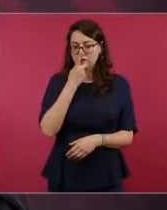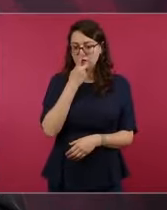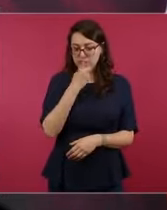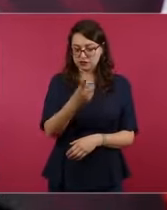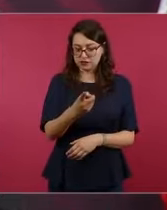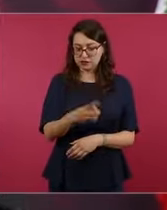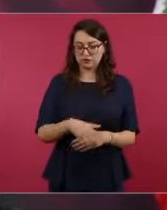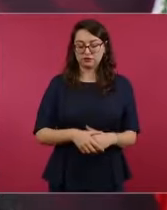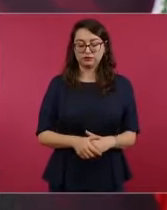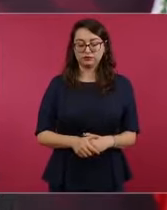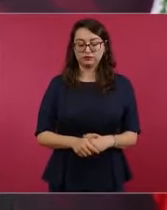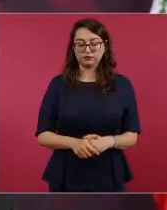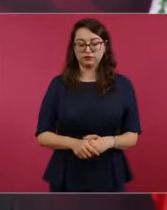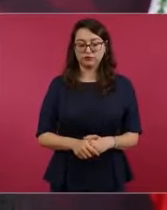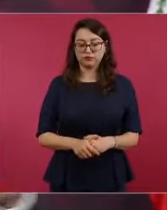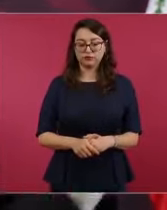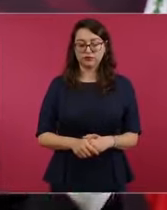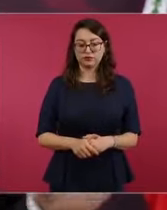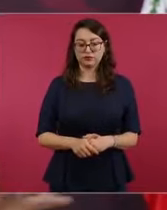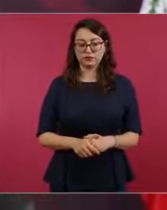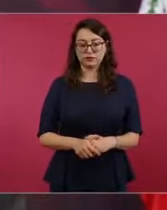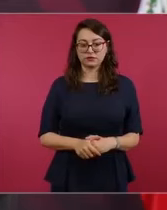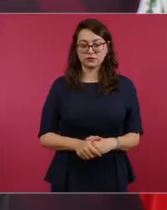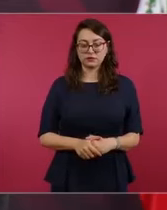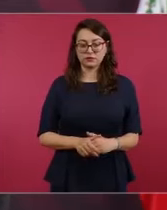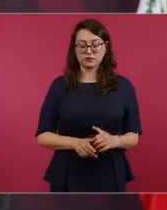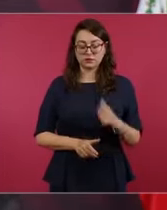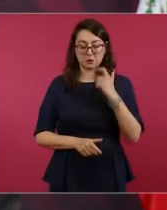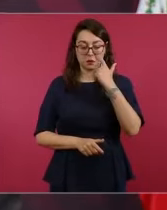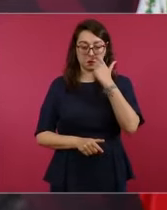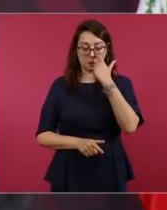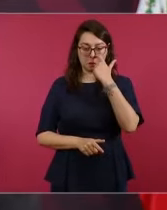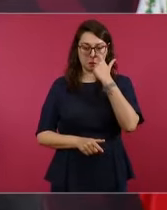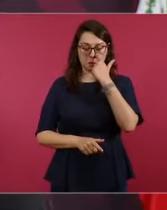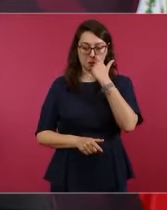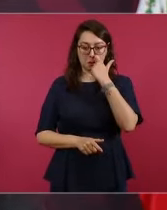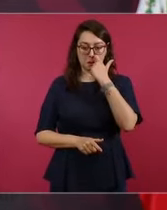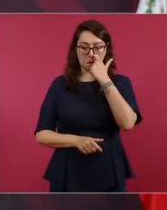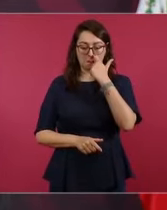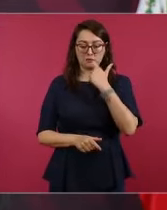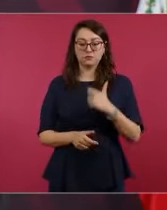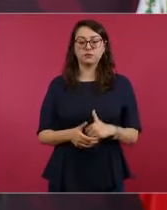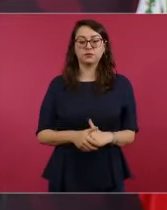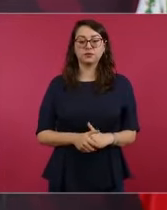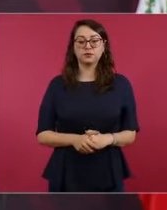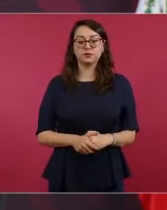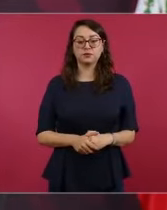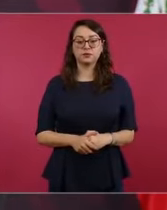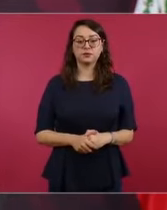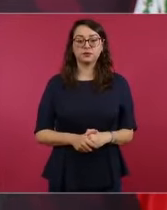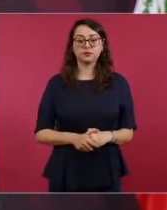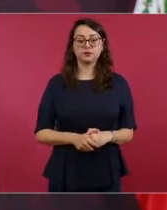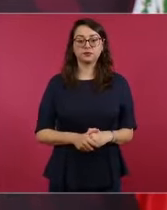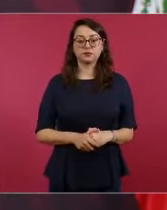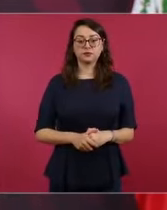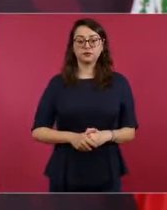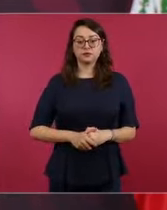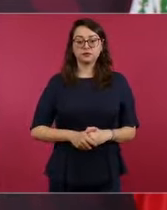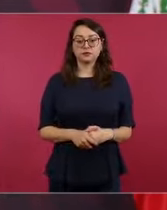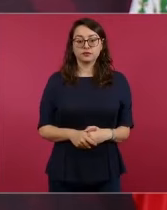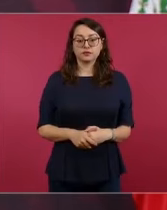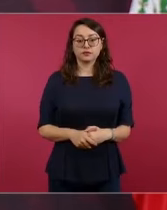no quiso exponer por